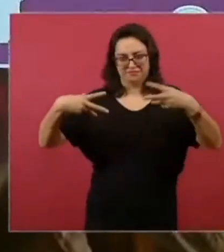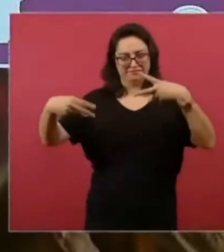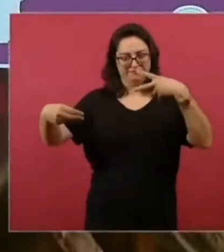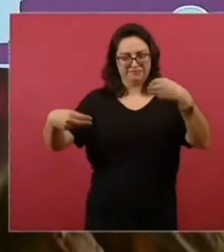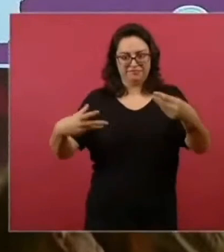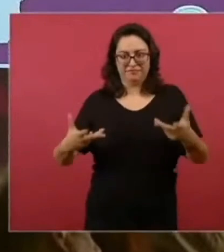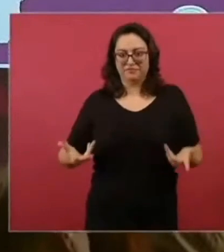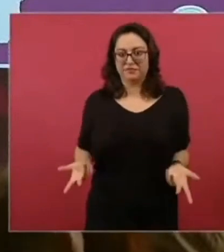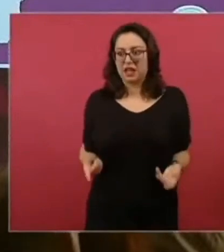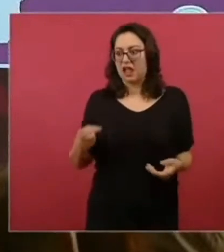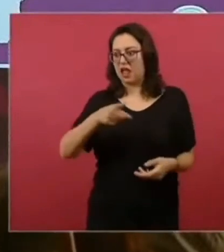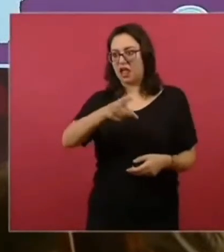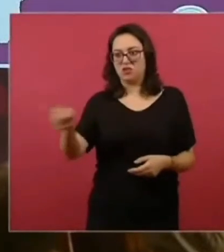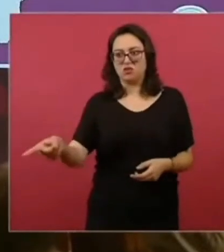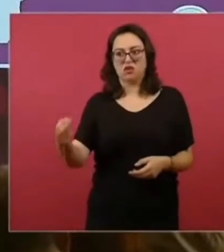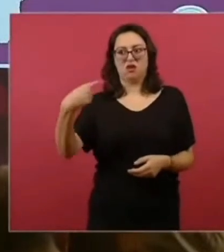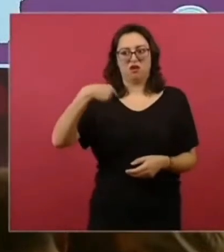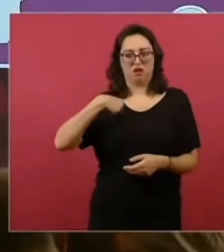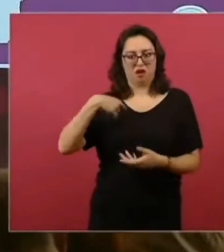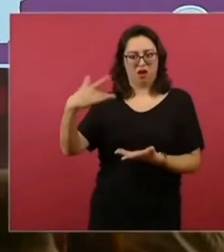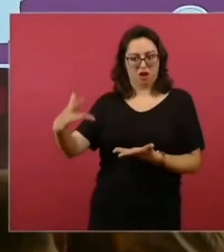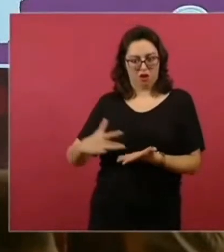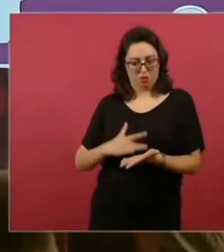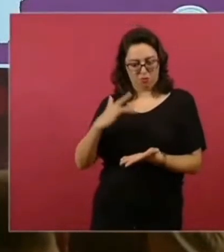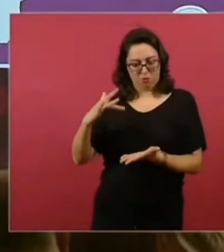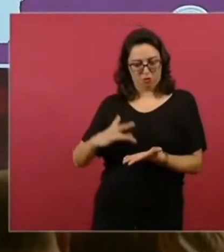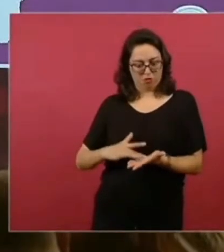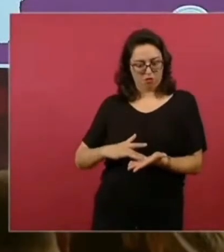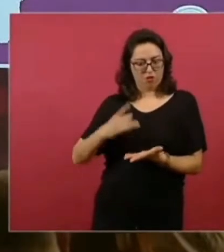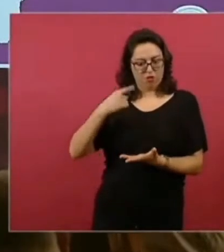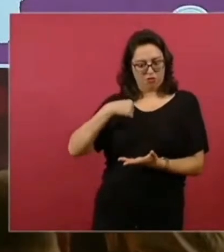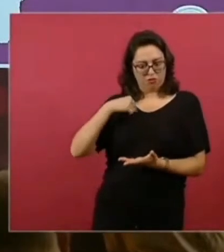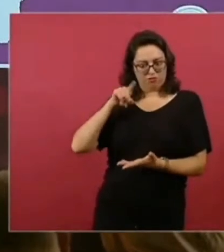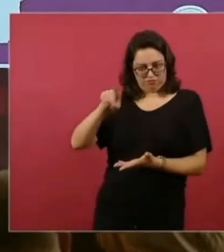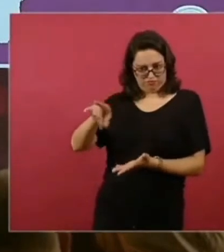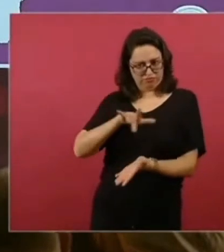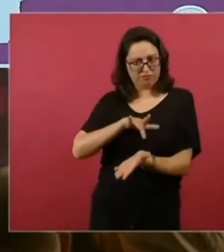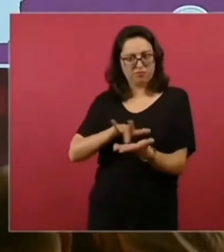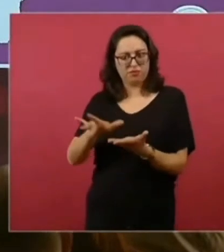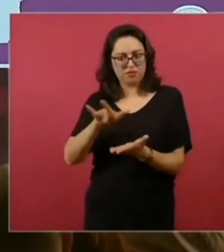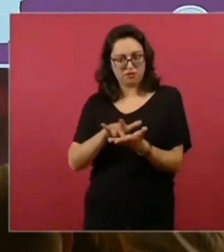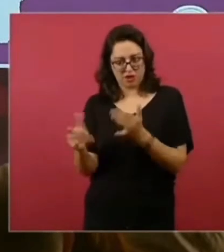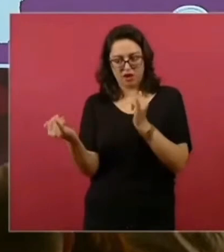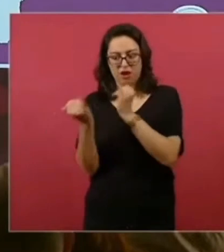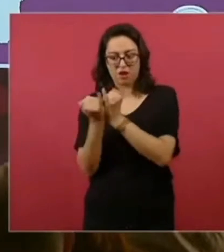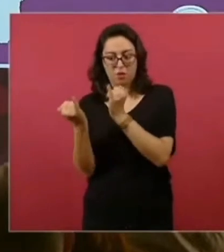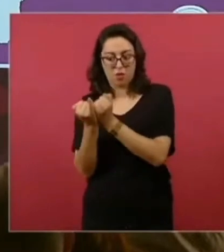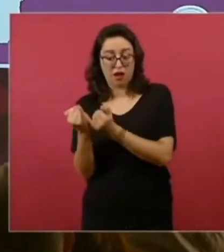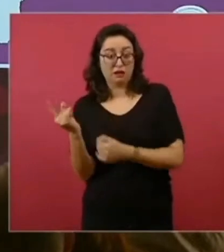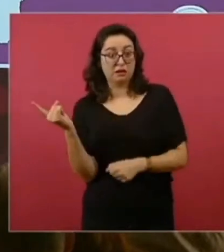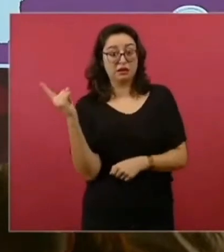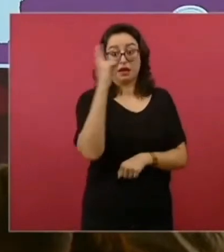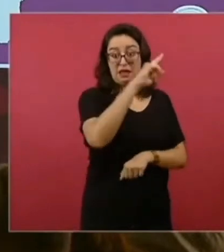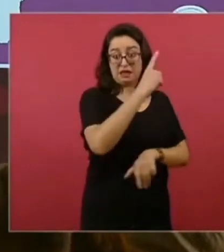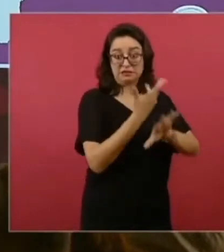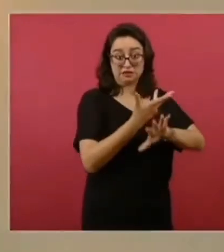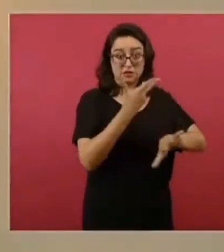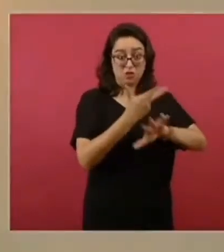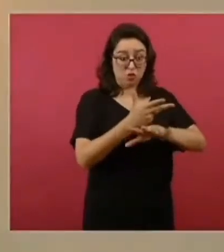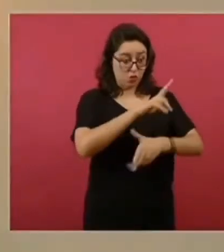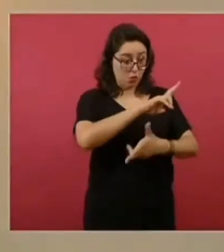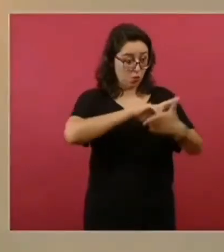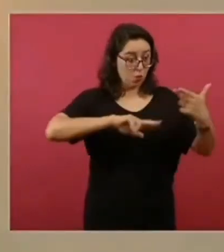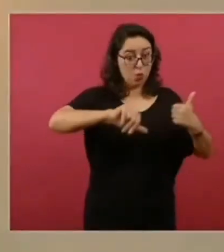ayuda, la hemos recibido sin chistar. Nosotros le hemos dado ayuda incluso a Estados Unidos cuando fue el huracán, Catrina, porque así son las emergencias. Es como con la